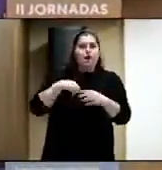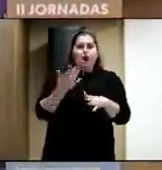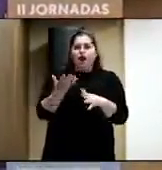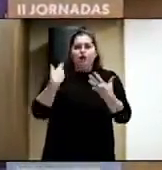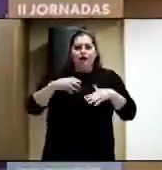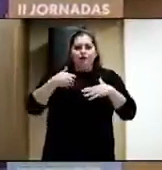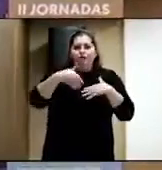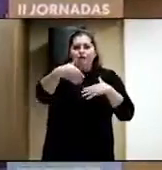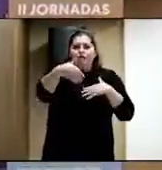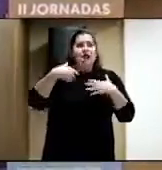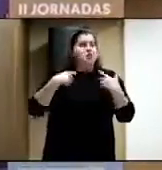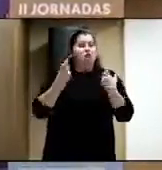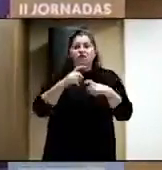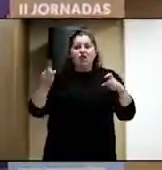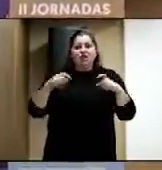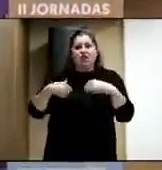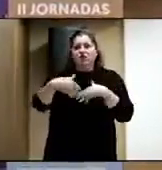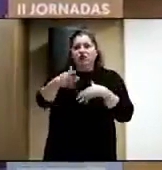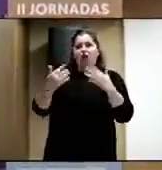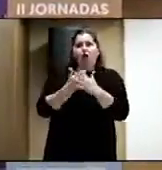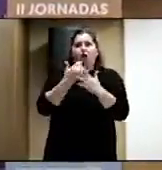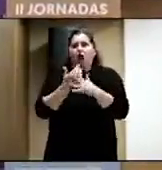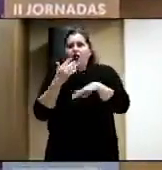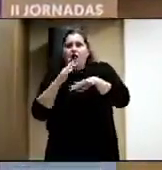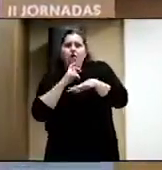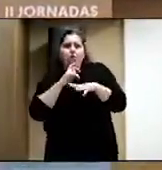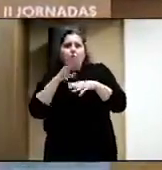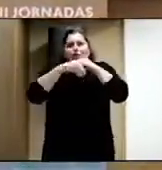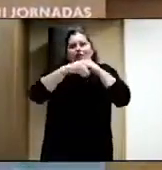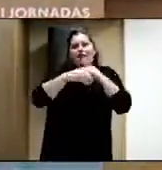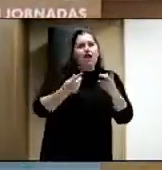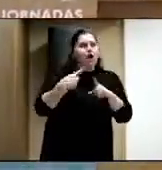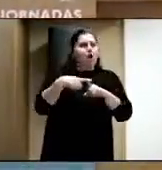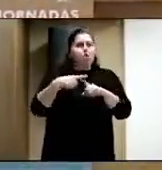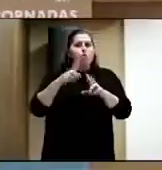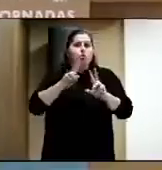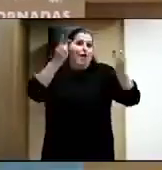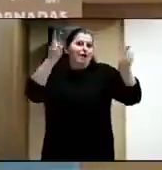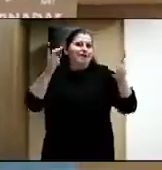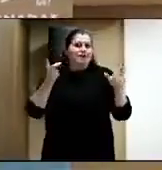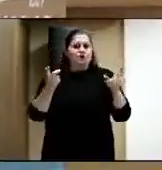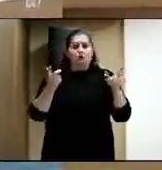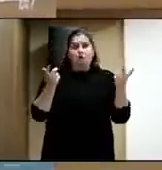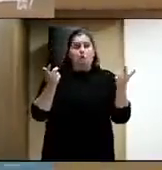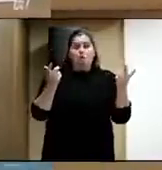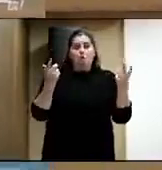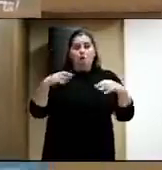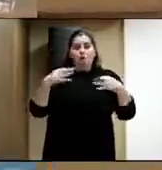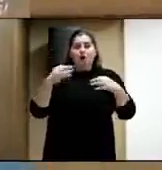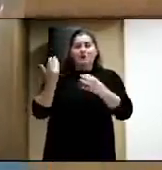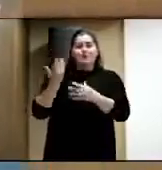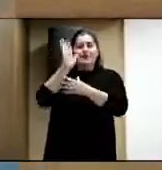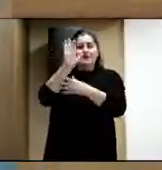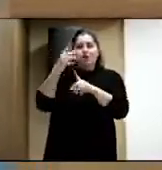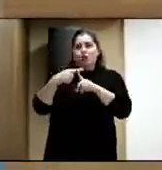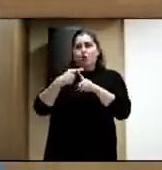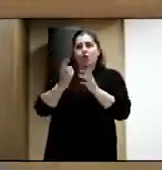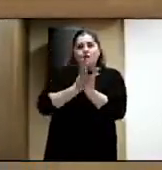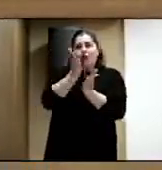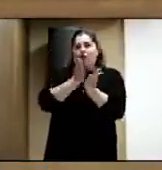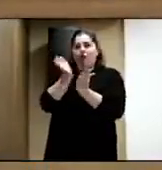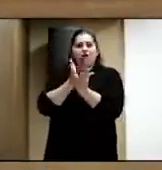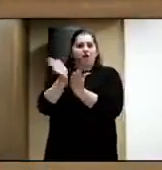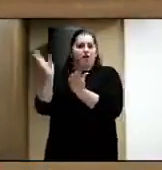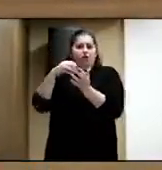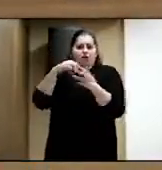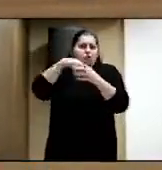presentar estas cuestiones como complementarias o como innovadoras, sino como cualquier variable que se tiene en